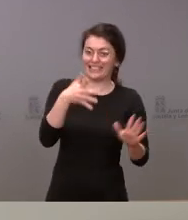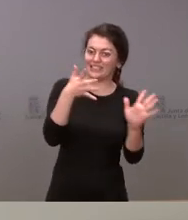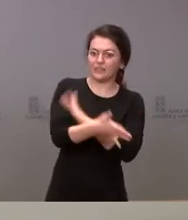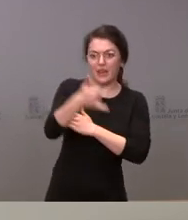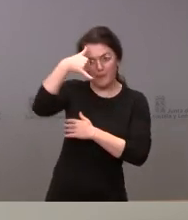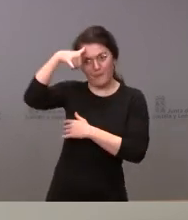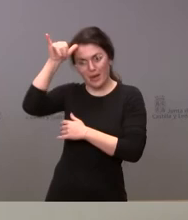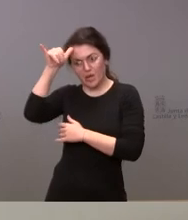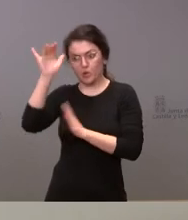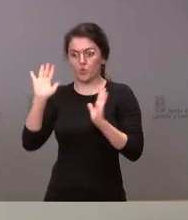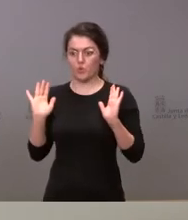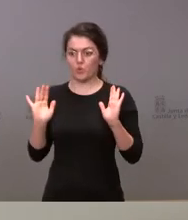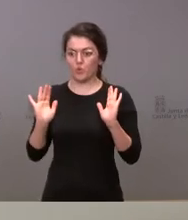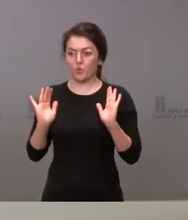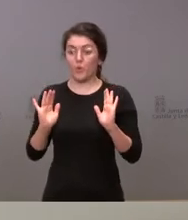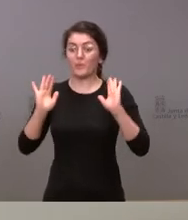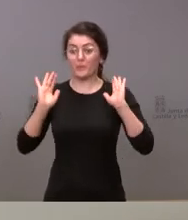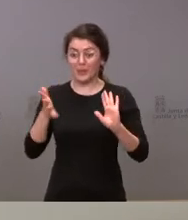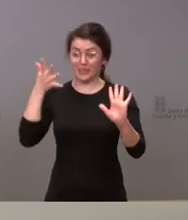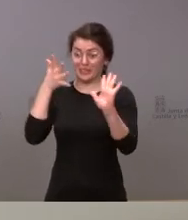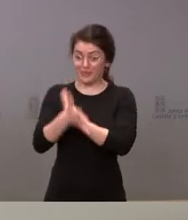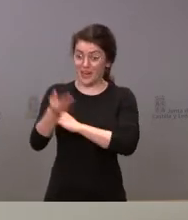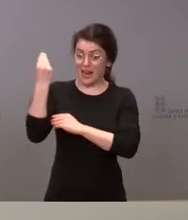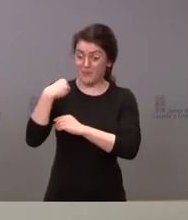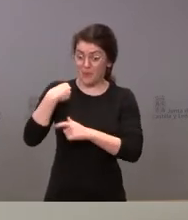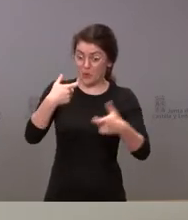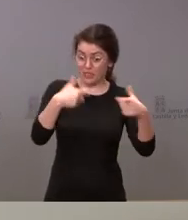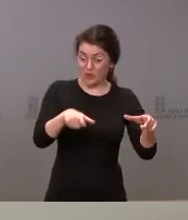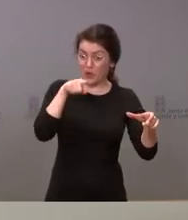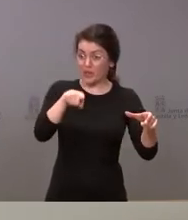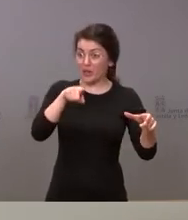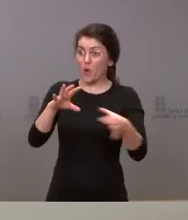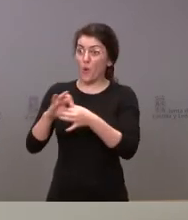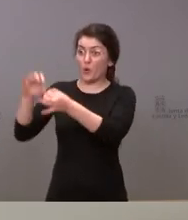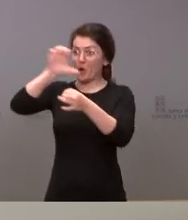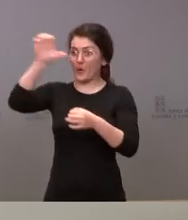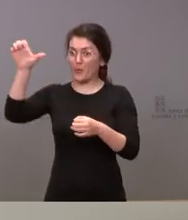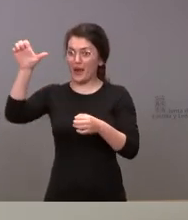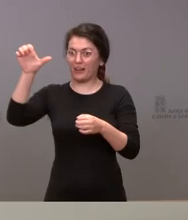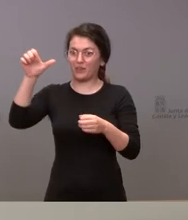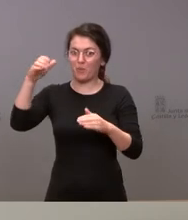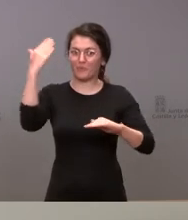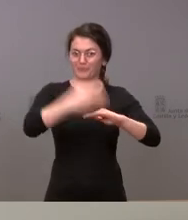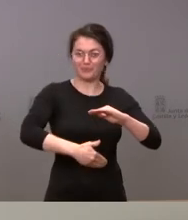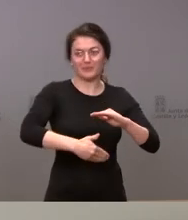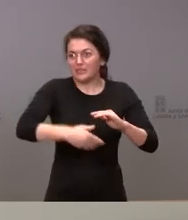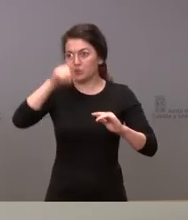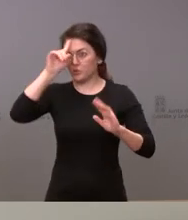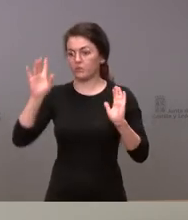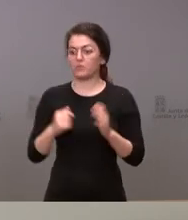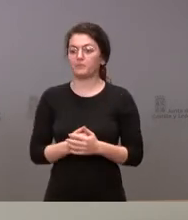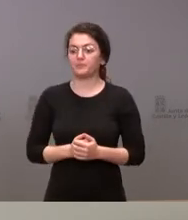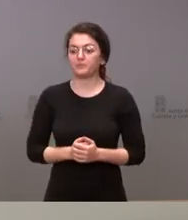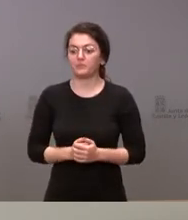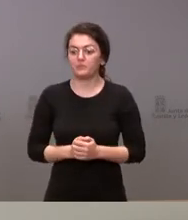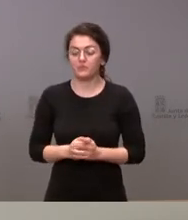sea el que la Unión Europea finalmente determine estas decisiones. Me plantea una cuestión que tiene que ver